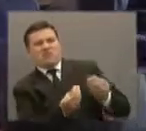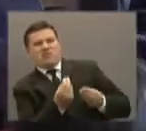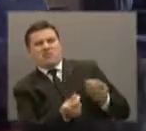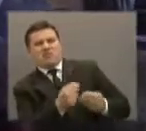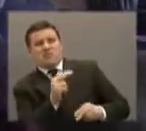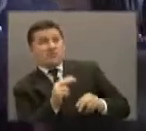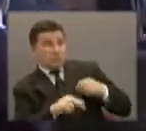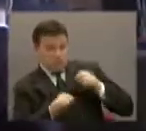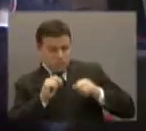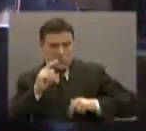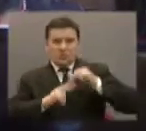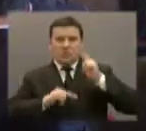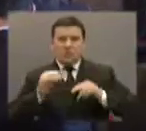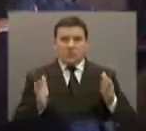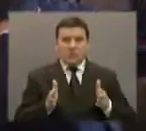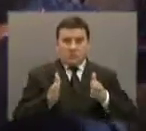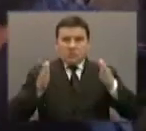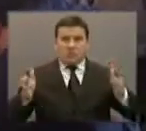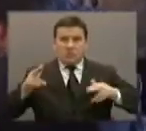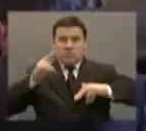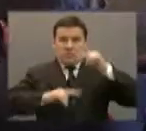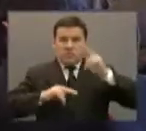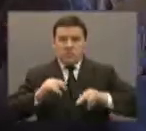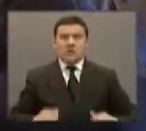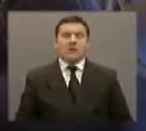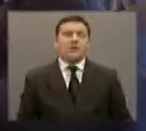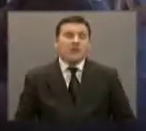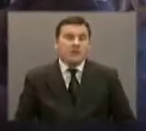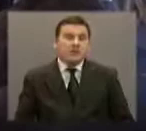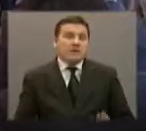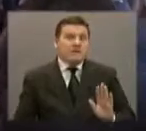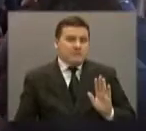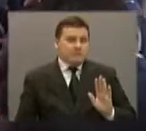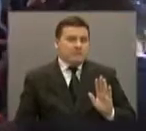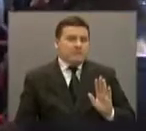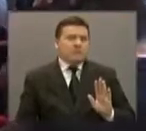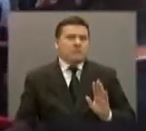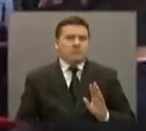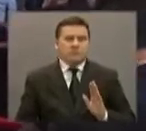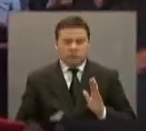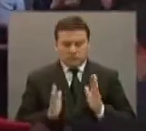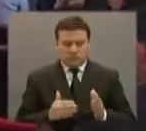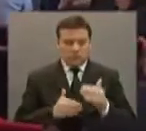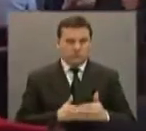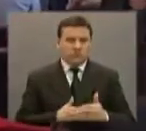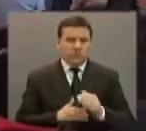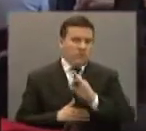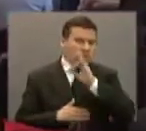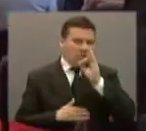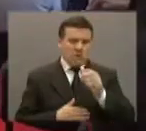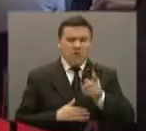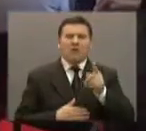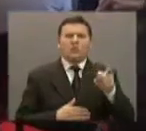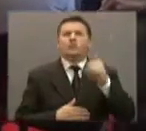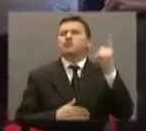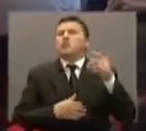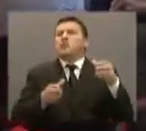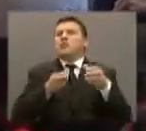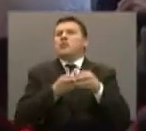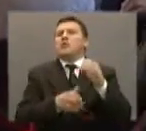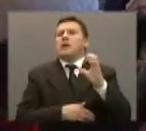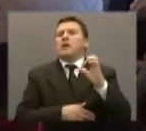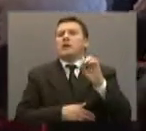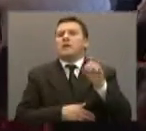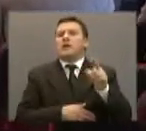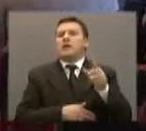construir clínicas, ese es un debate que aún está abierto, pero hay líneas rojas que sí claramente nunca debieron cruzar, como esta de volverse